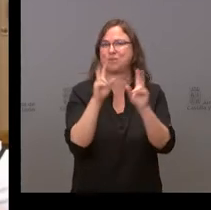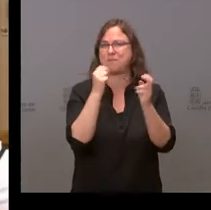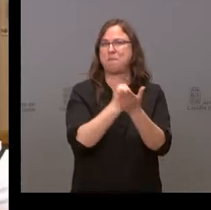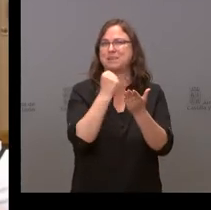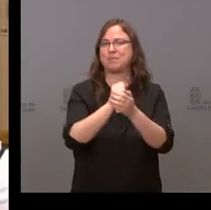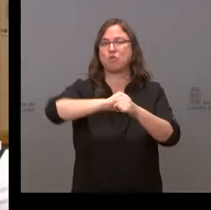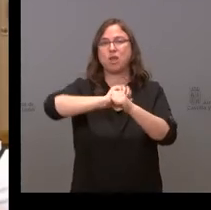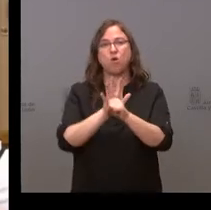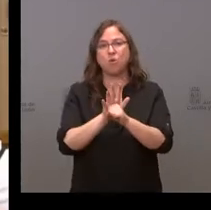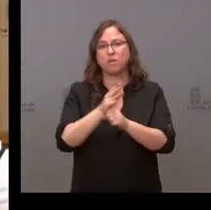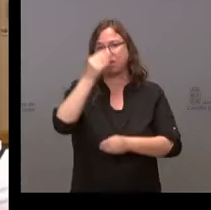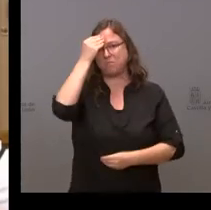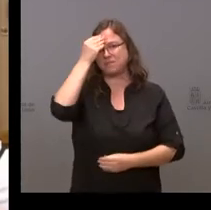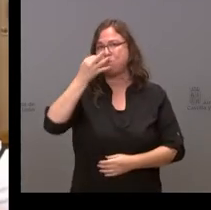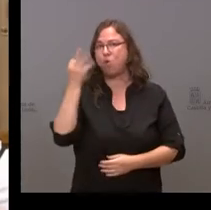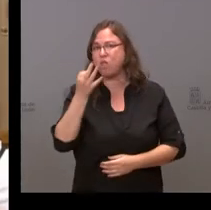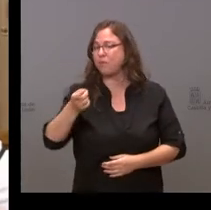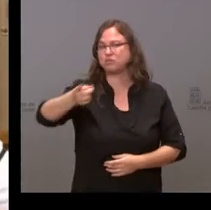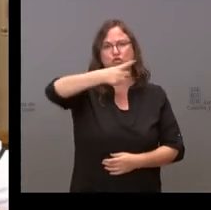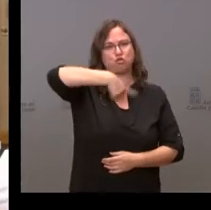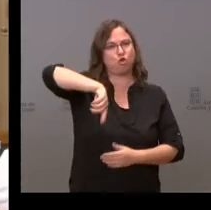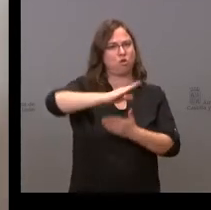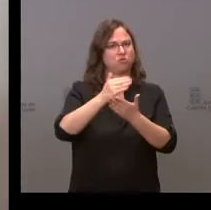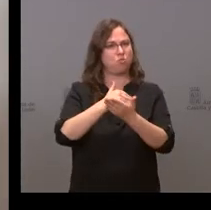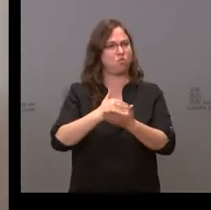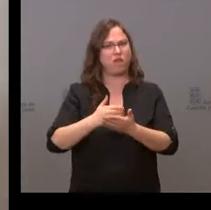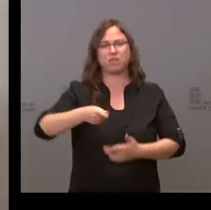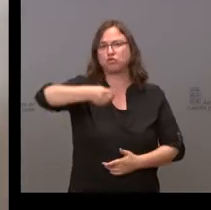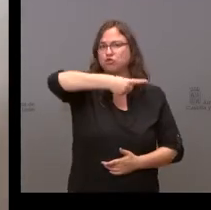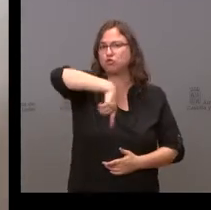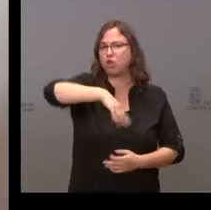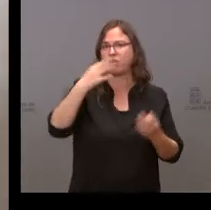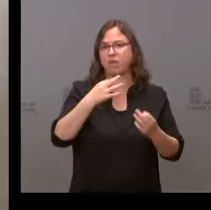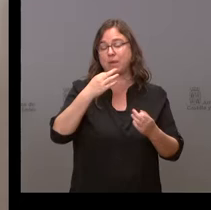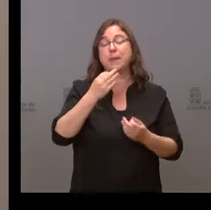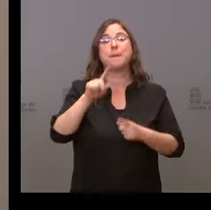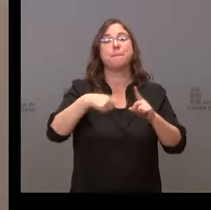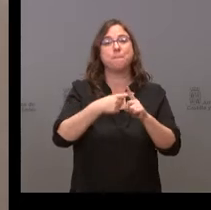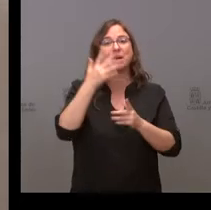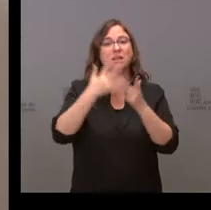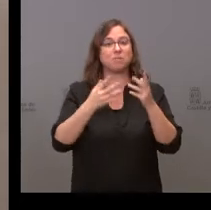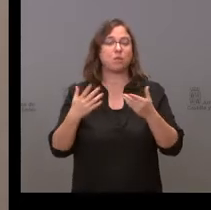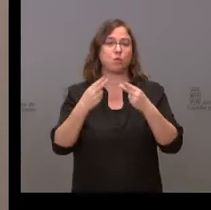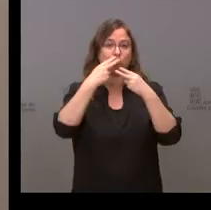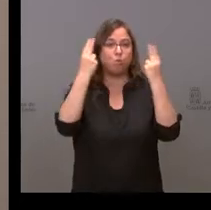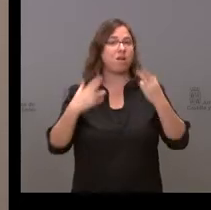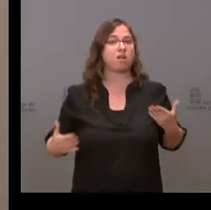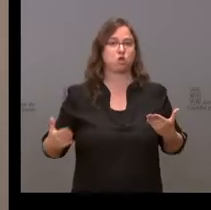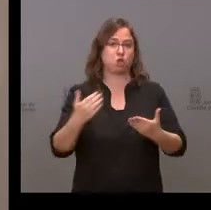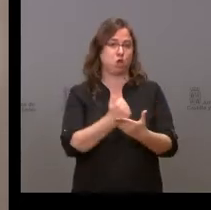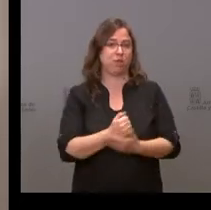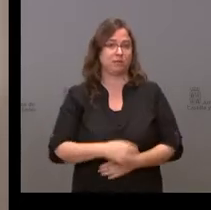debe hacer por parte de todas las comunidades autónomas, de todas las administraciones públicas. Y ahí